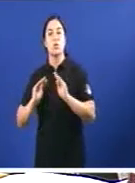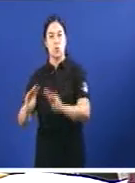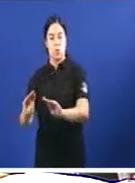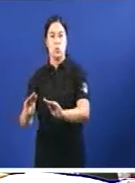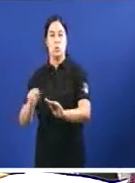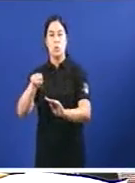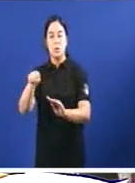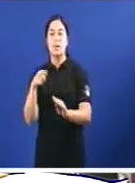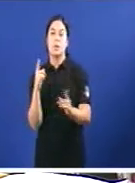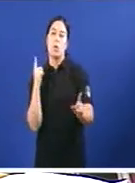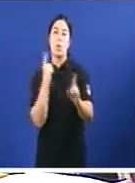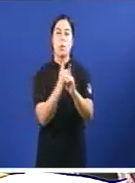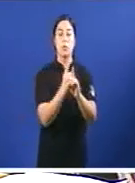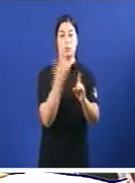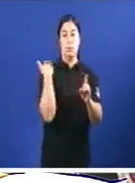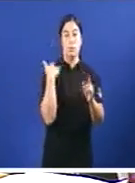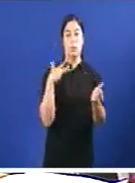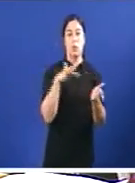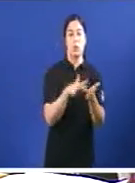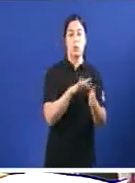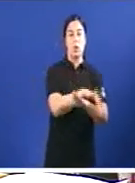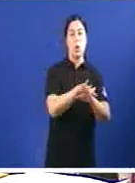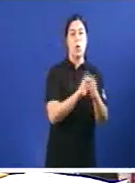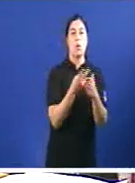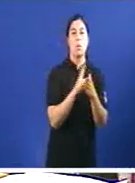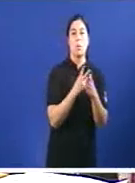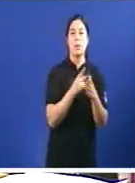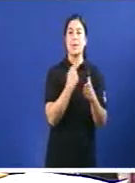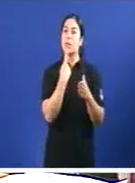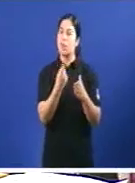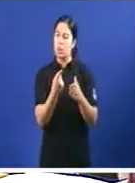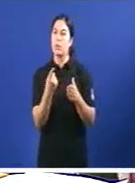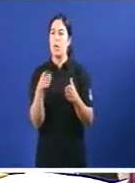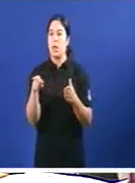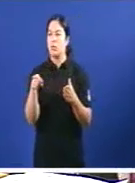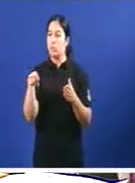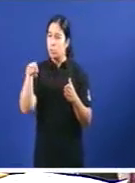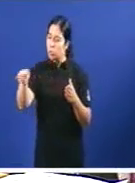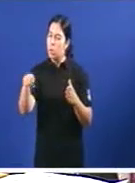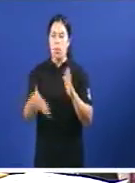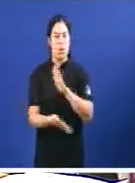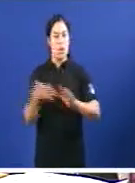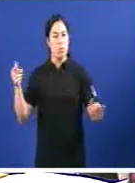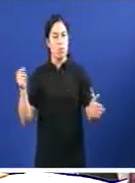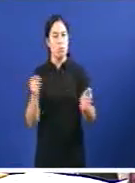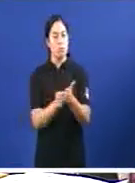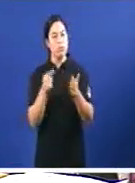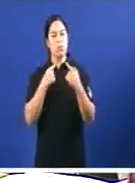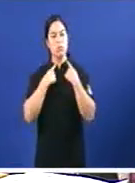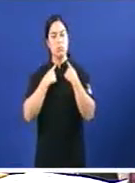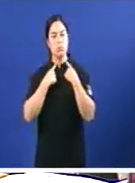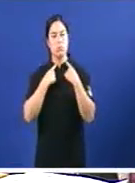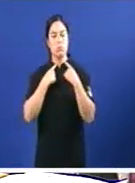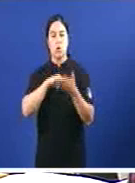bipartito Decindo que tamén rápidamente iba a arranxar a desgraza Que era a aplicación da lei de dependencia Cando